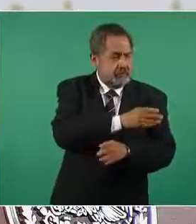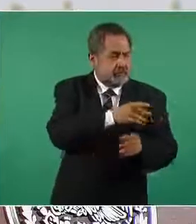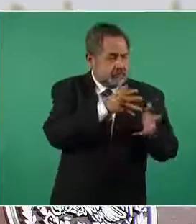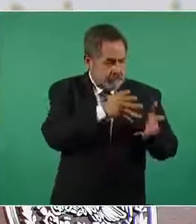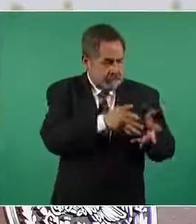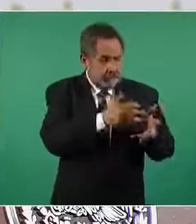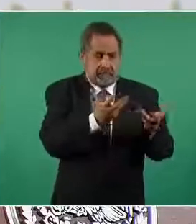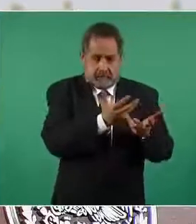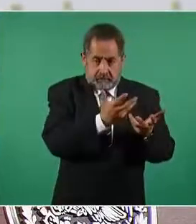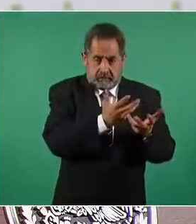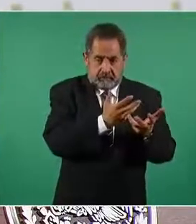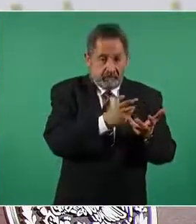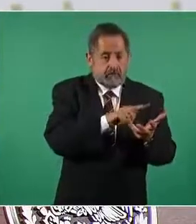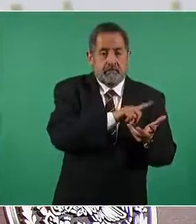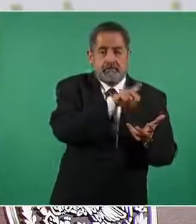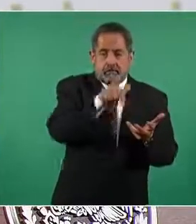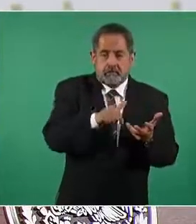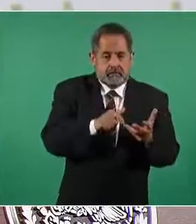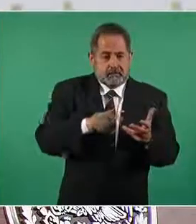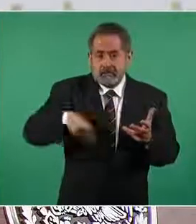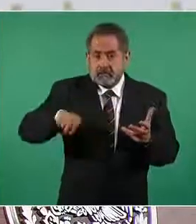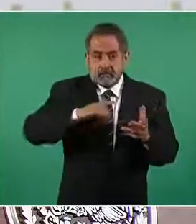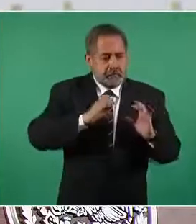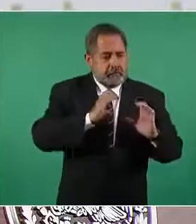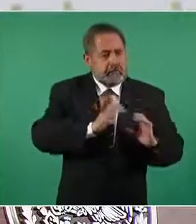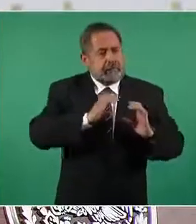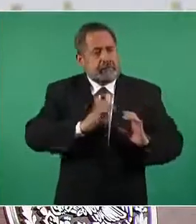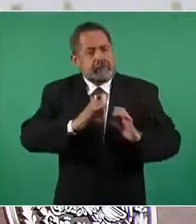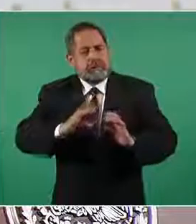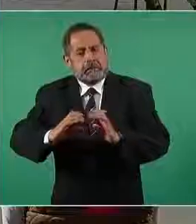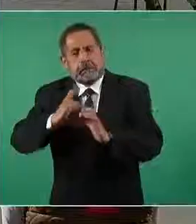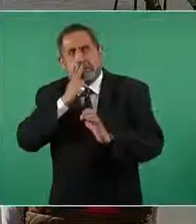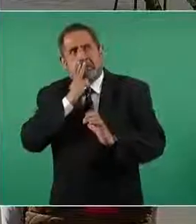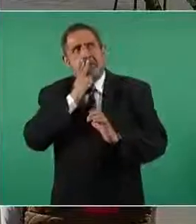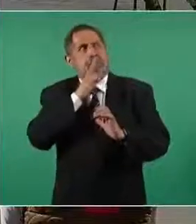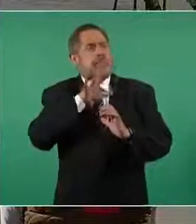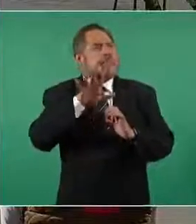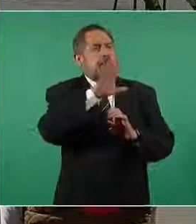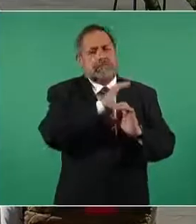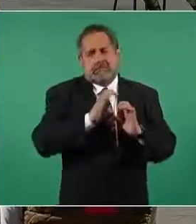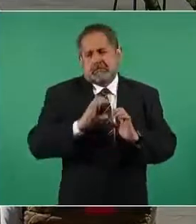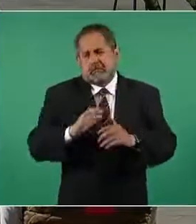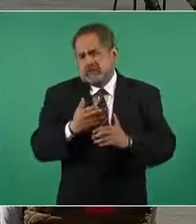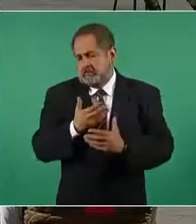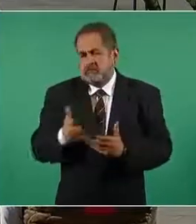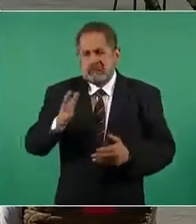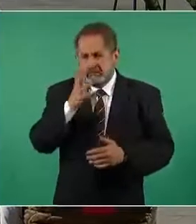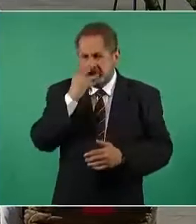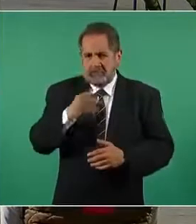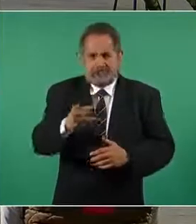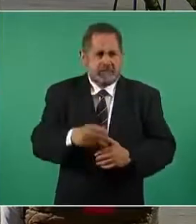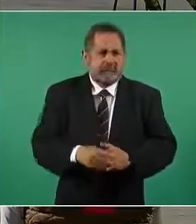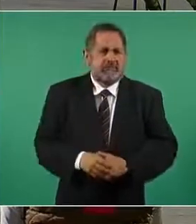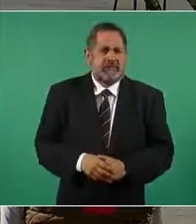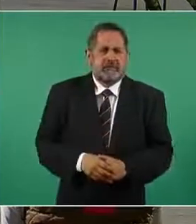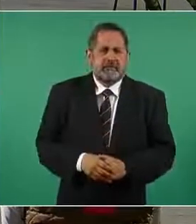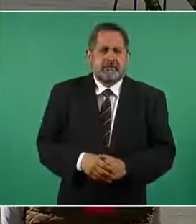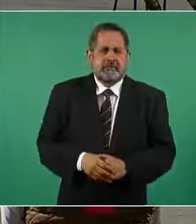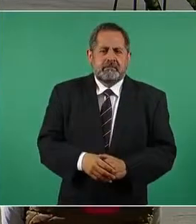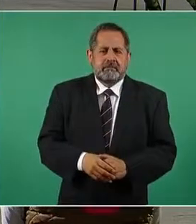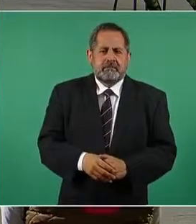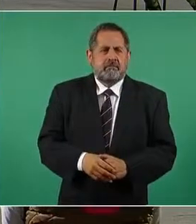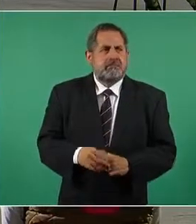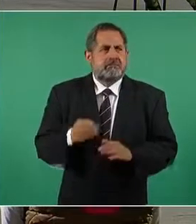de cuando es más reciente de